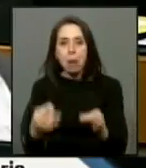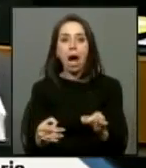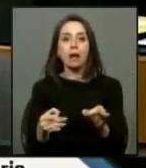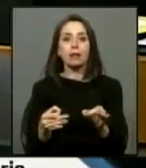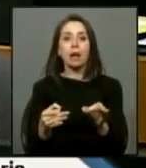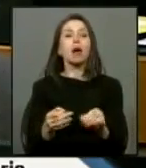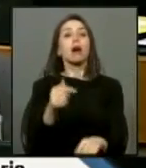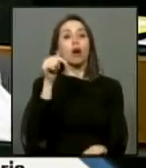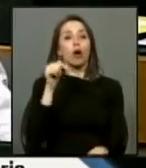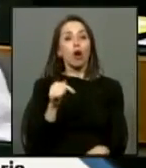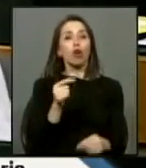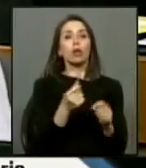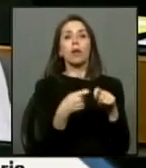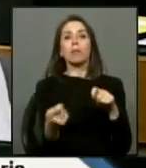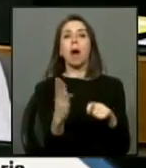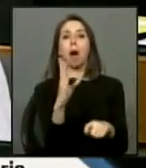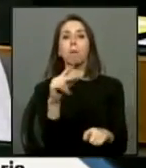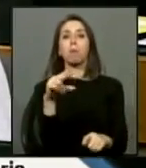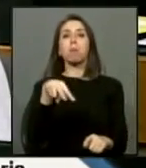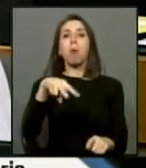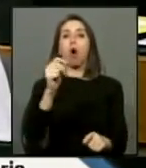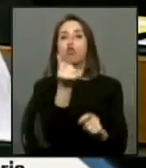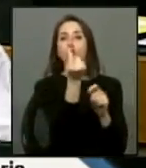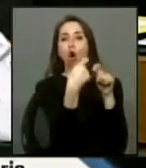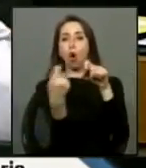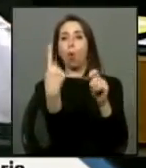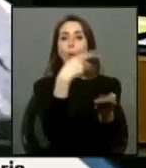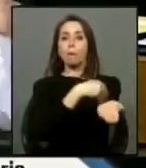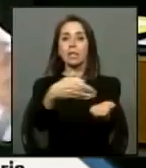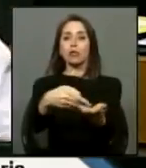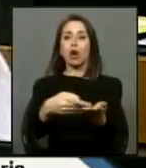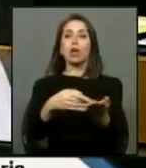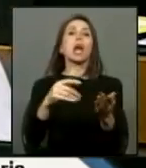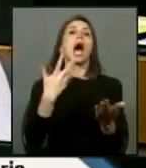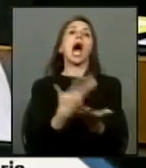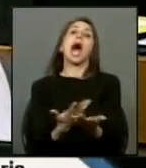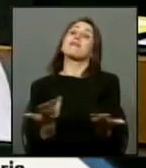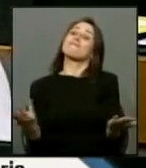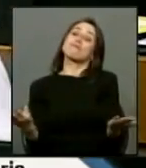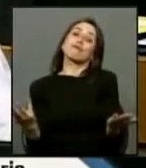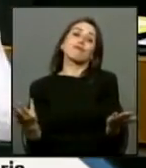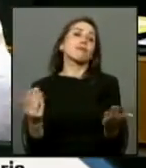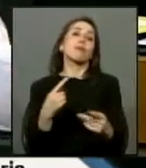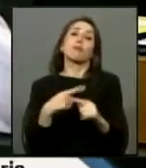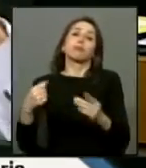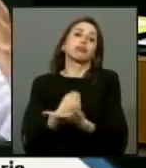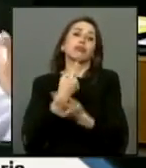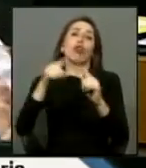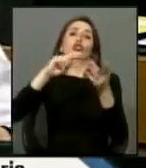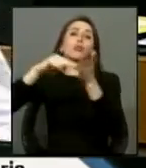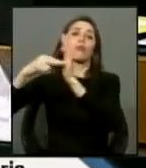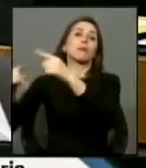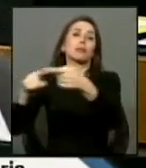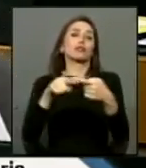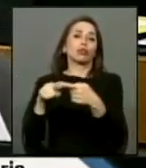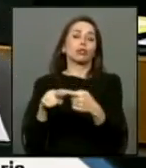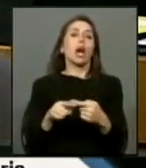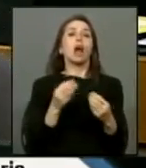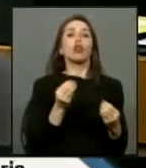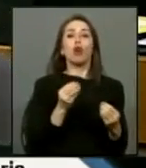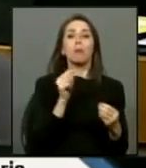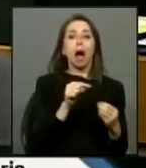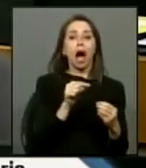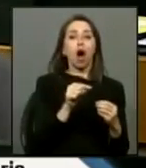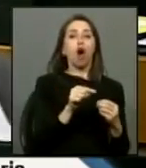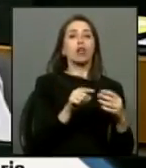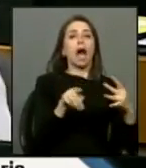y hoy día ante un bono de un millón de pesos decimos que hay otros problemas sociales que cómo vamos a ir reparando a mitad hora